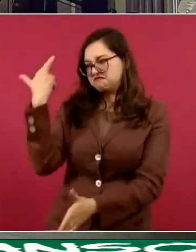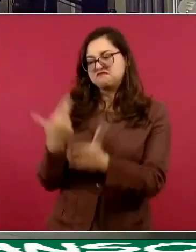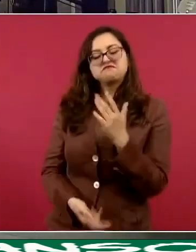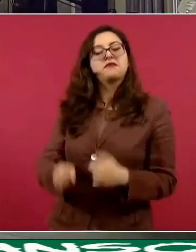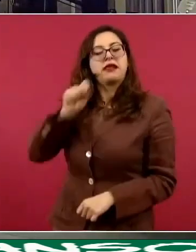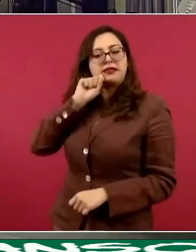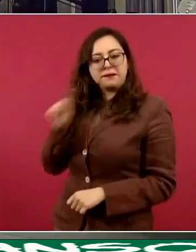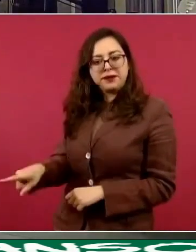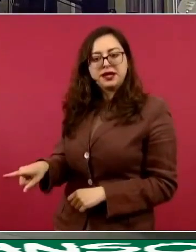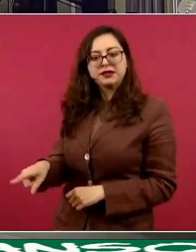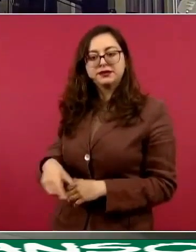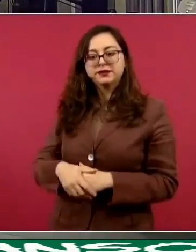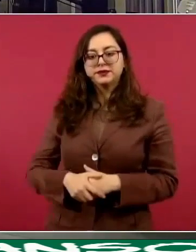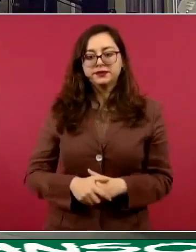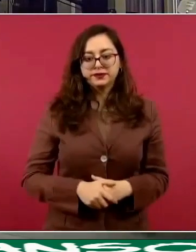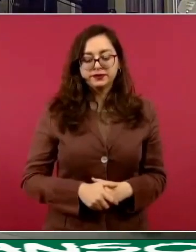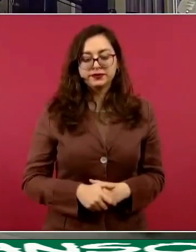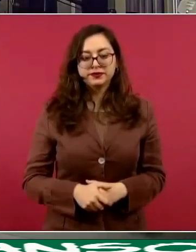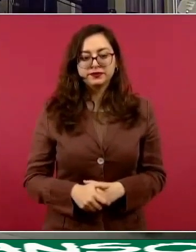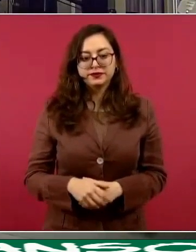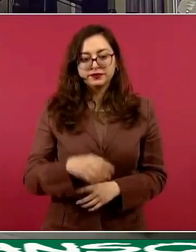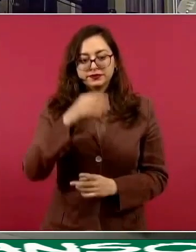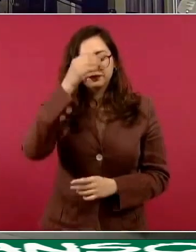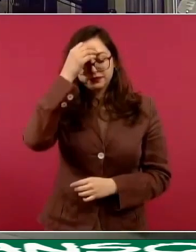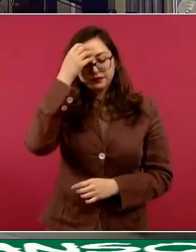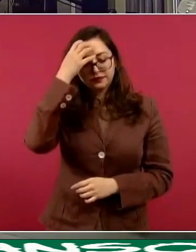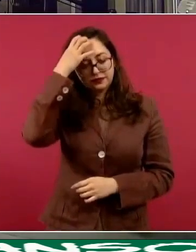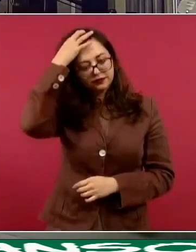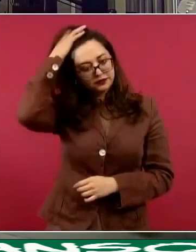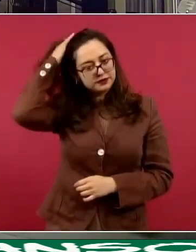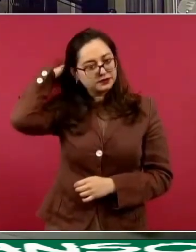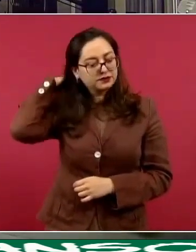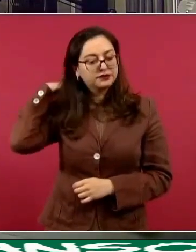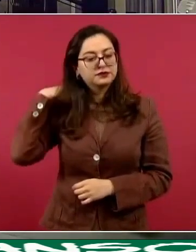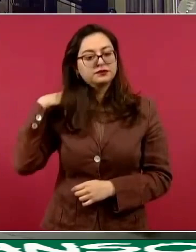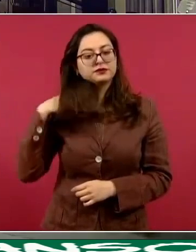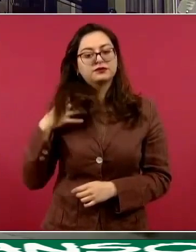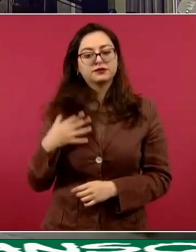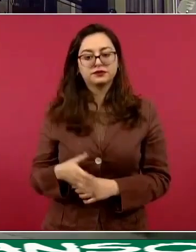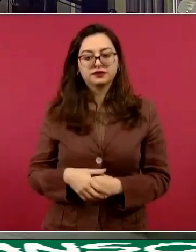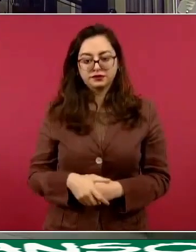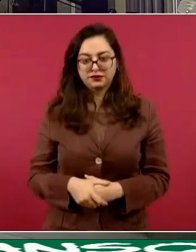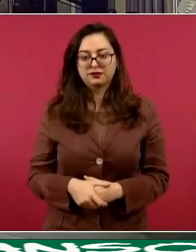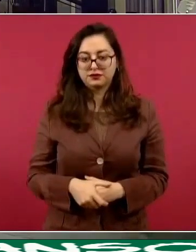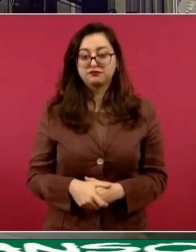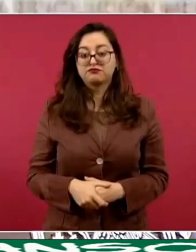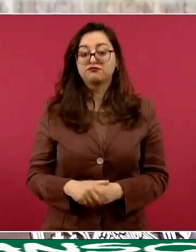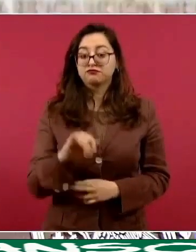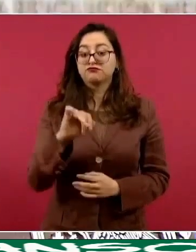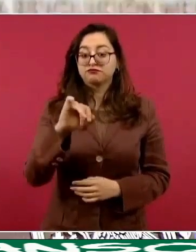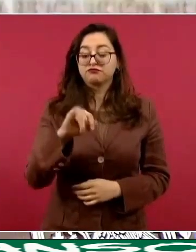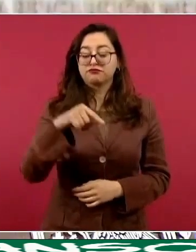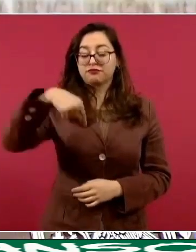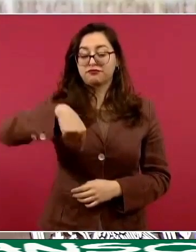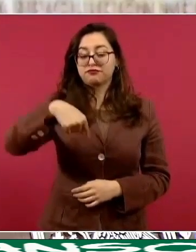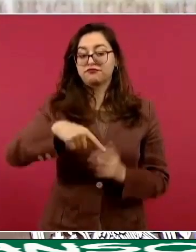denunciando a todos estos jueces